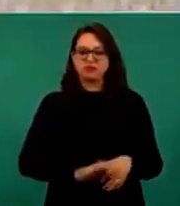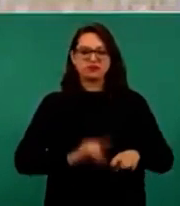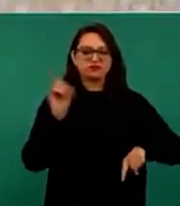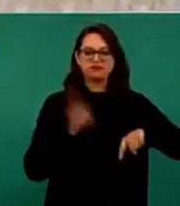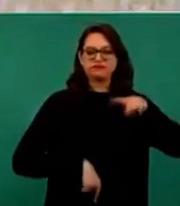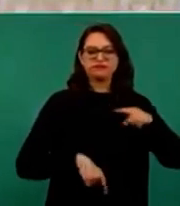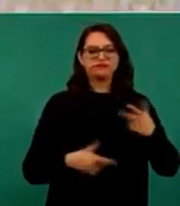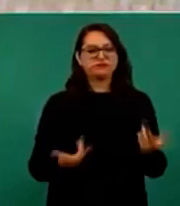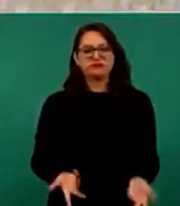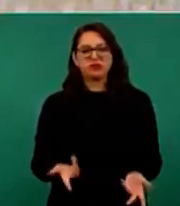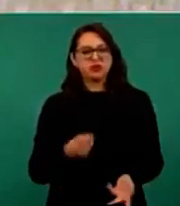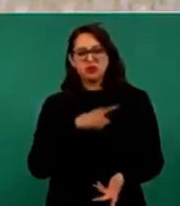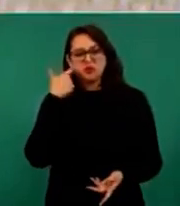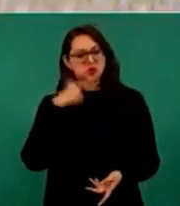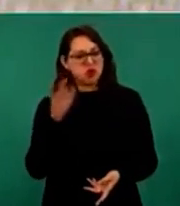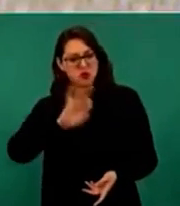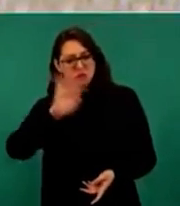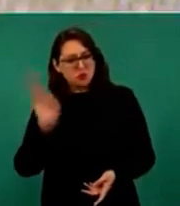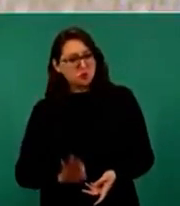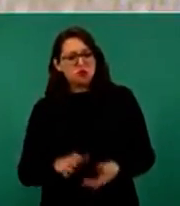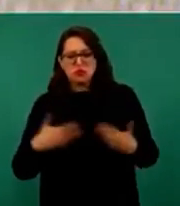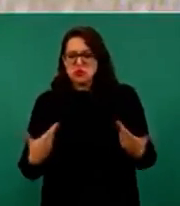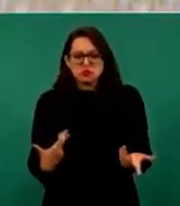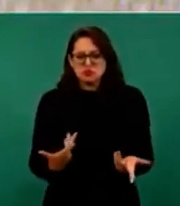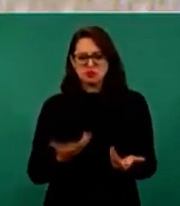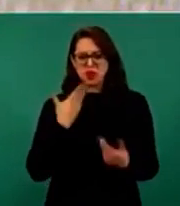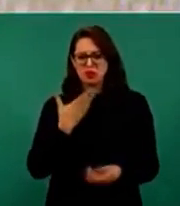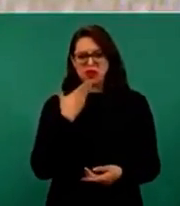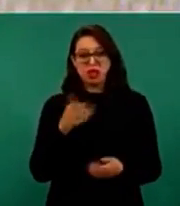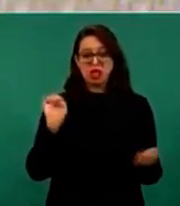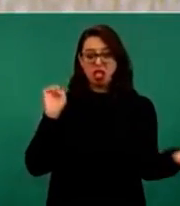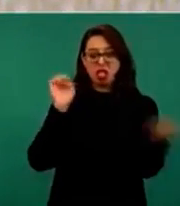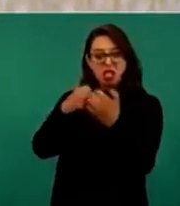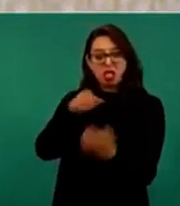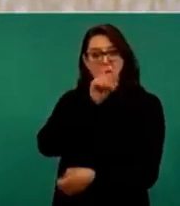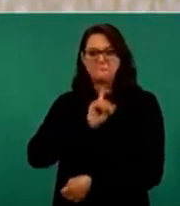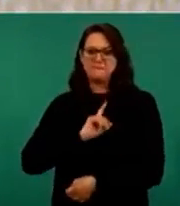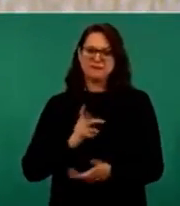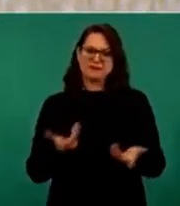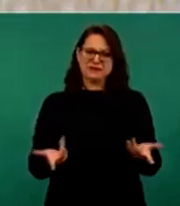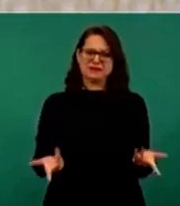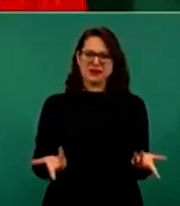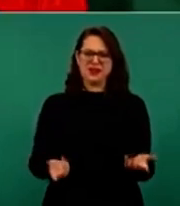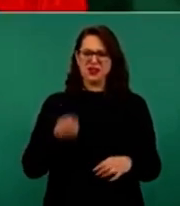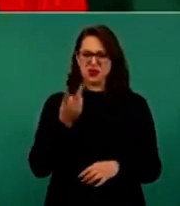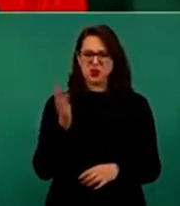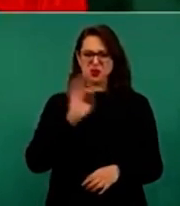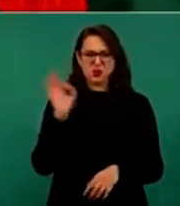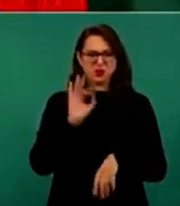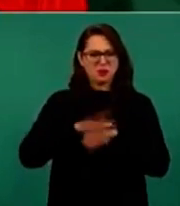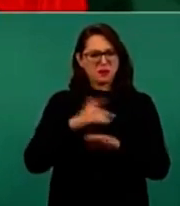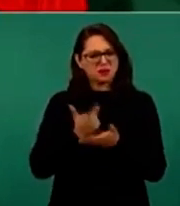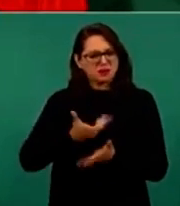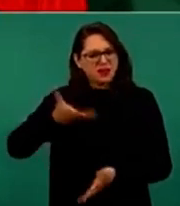No es a fuerza, si no quieren poner una oferta no la pongan, pero no digan mentiras y menos suban 2 por ciento el